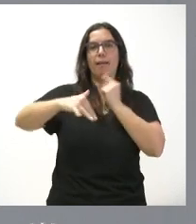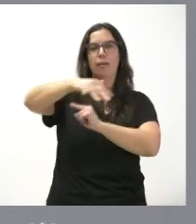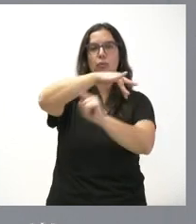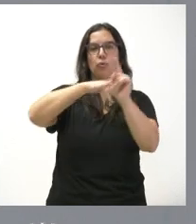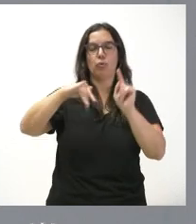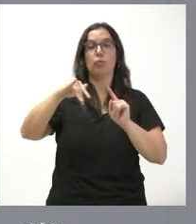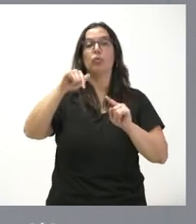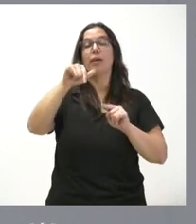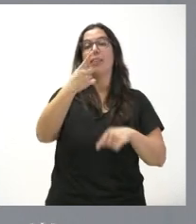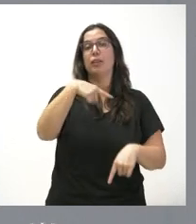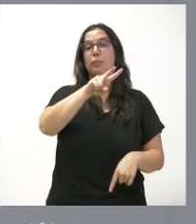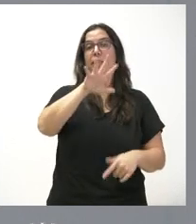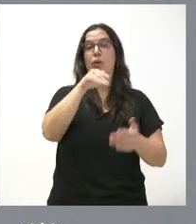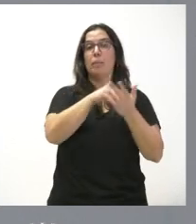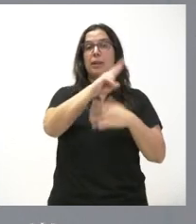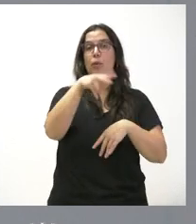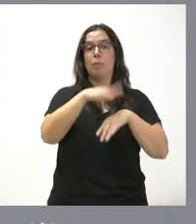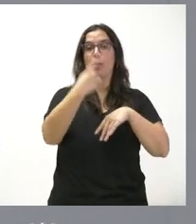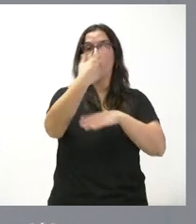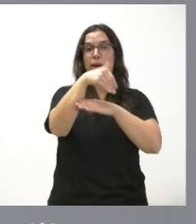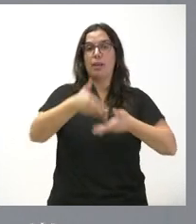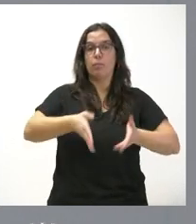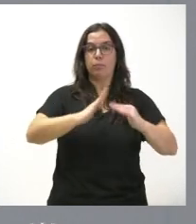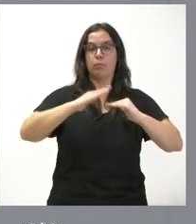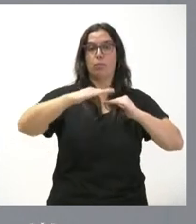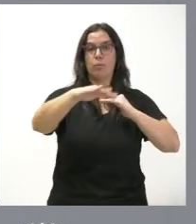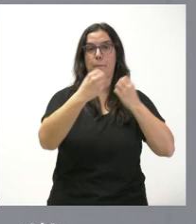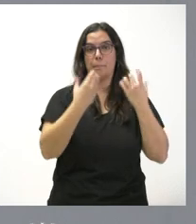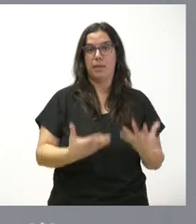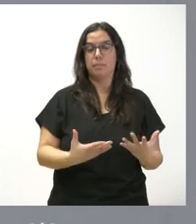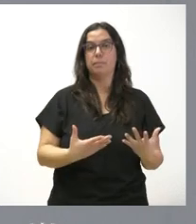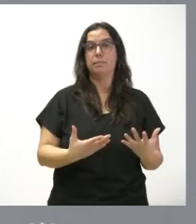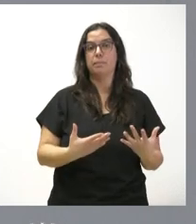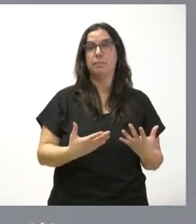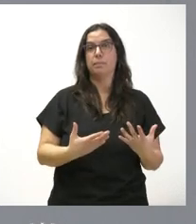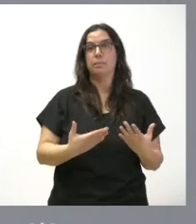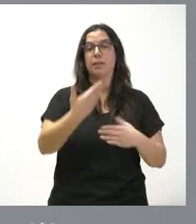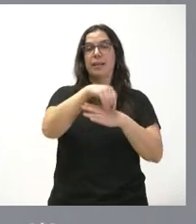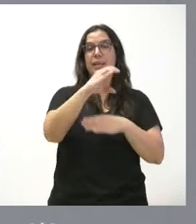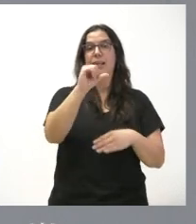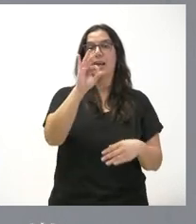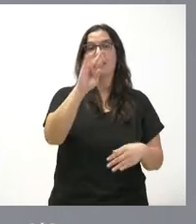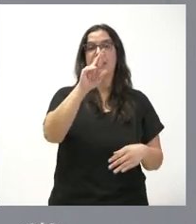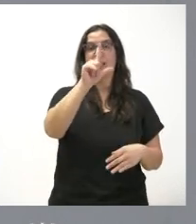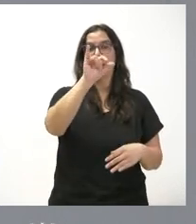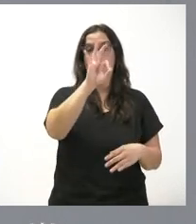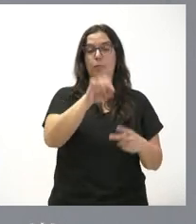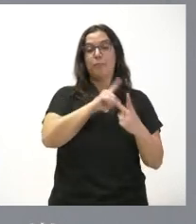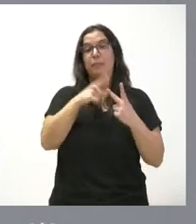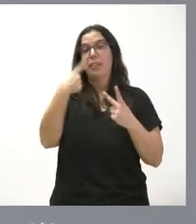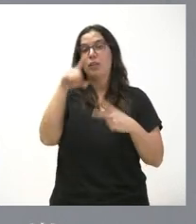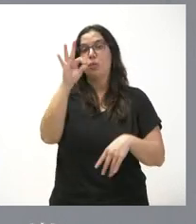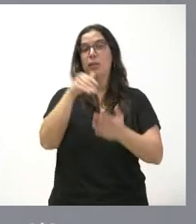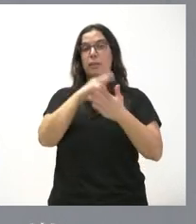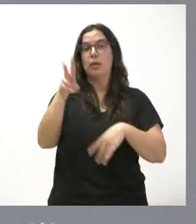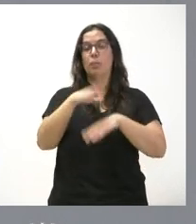cuales 125.000 euros es para pavimentar una calle en Castrillo de los Pulvo Azares. Y 150.000 euros